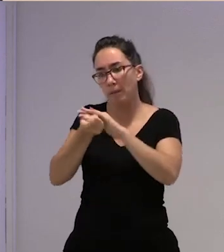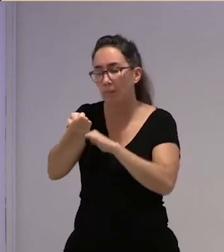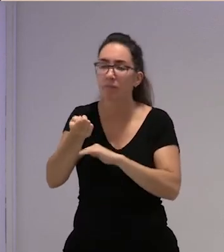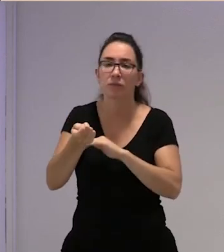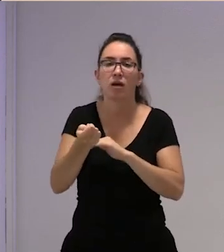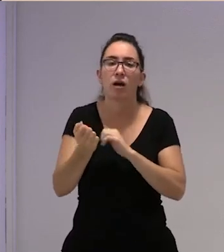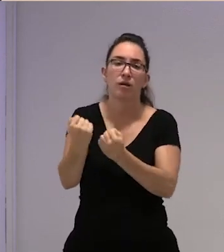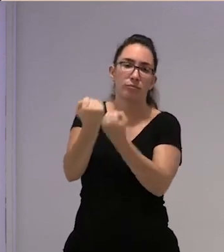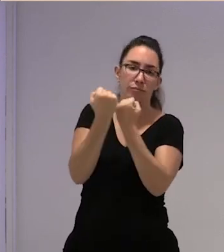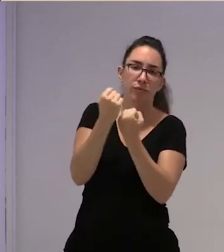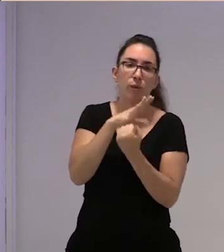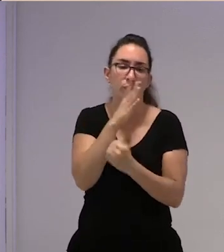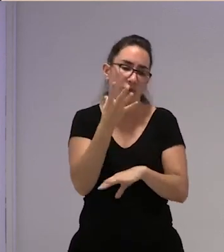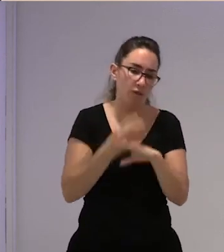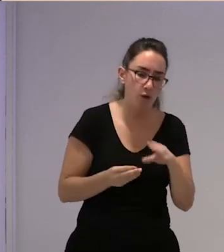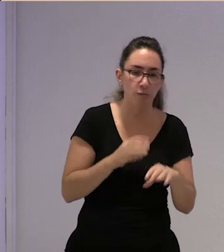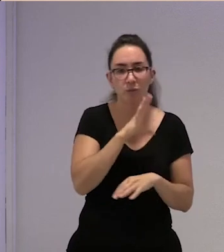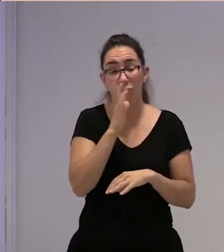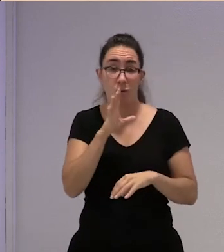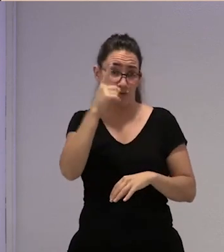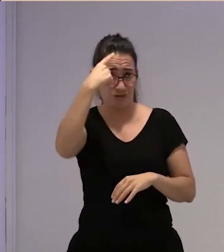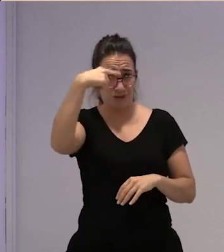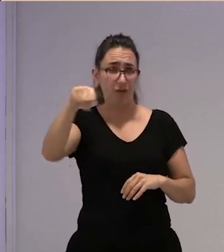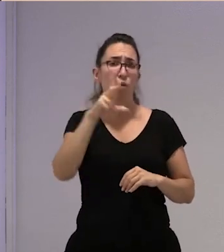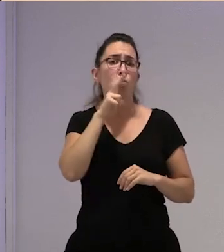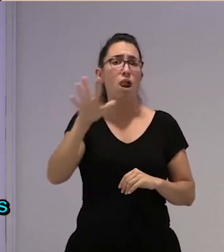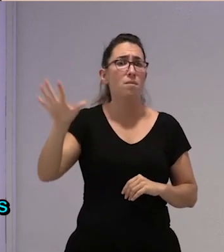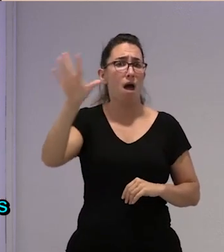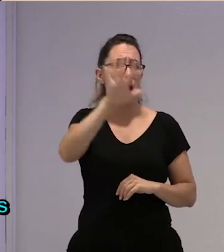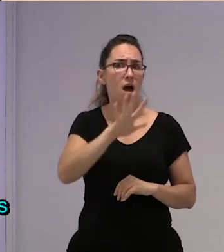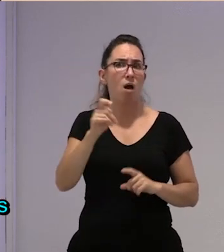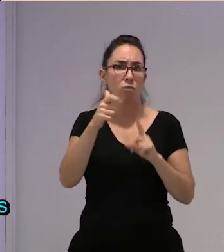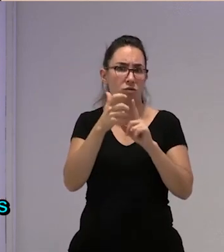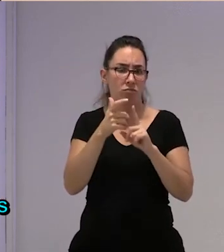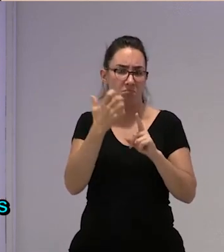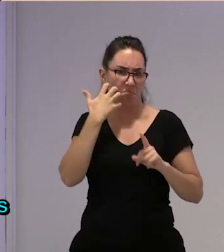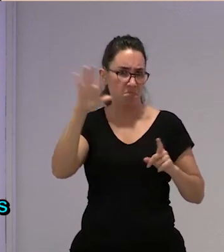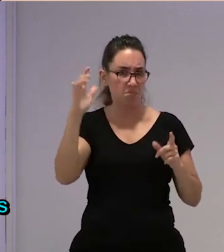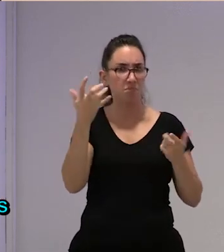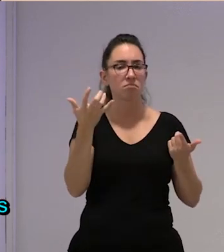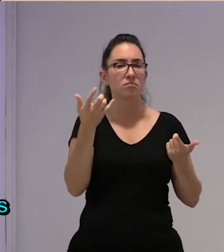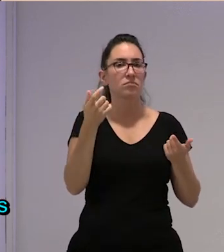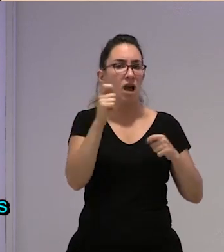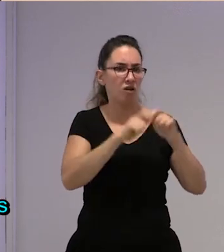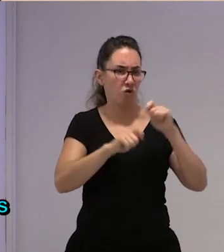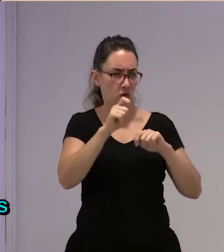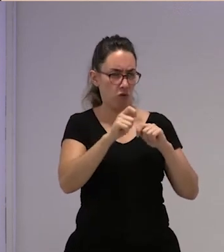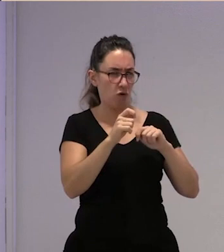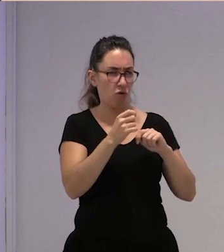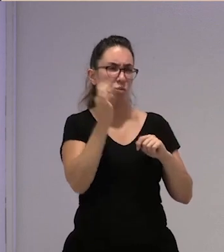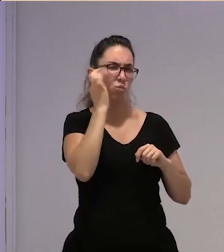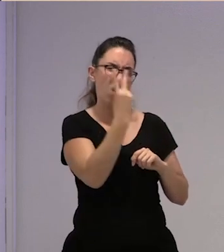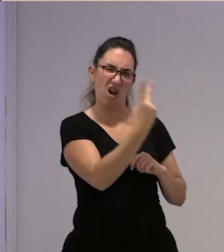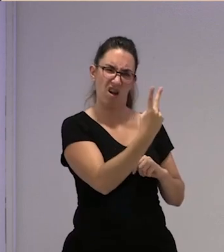por cualquier tontería porque claro ahí en Huelva es un que extraña no tener una asociación de dos muchachas que han salido del campo